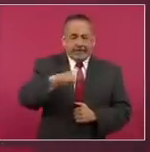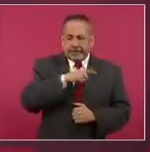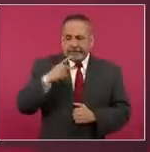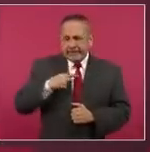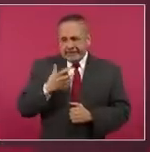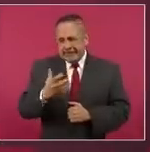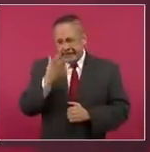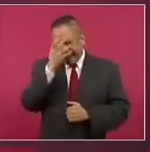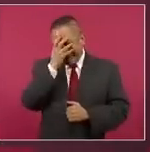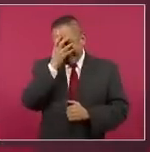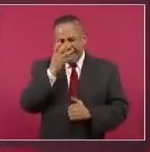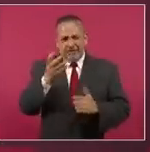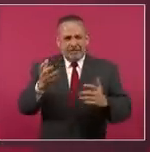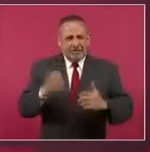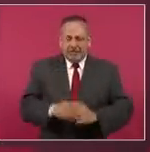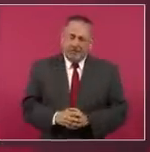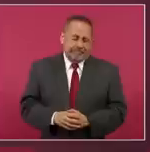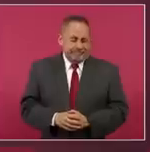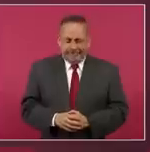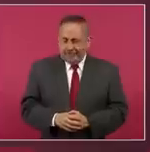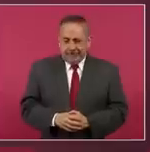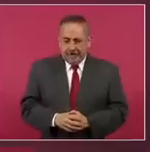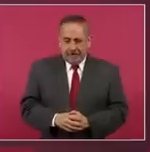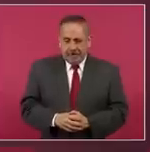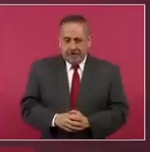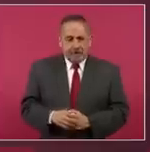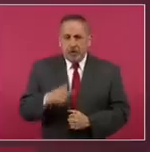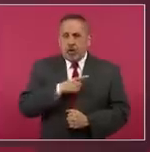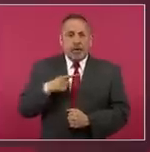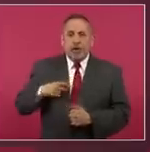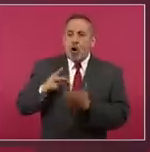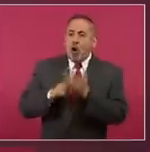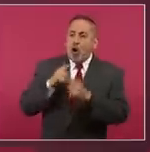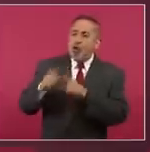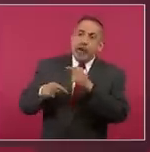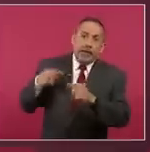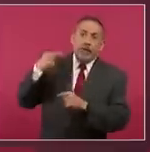es algo que no debe de repetirse.